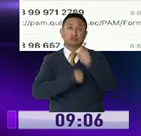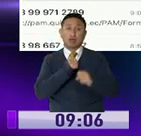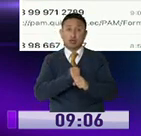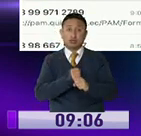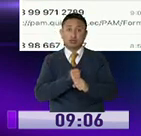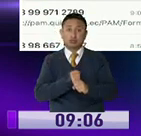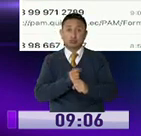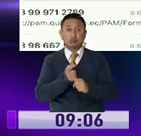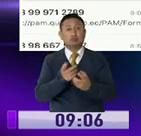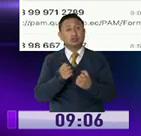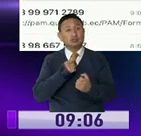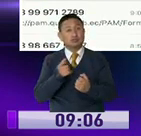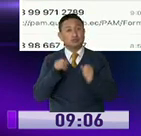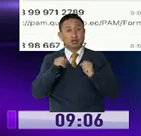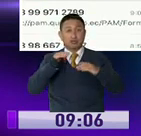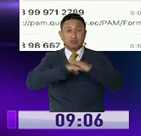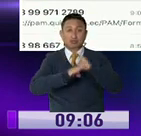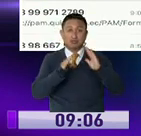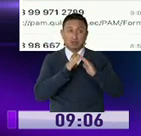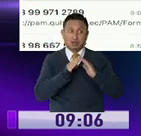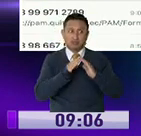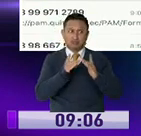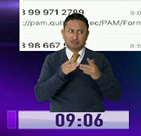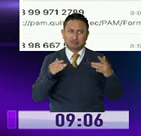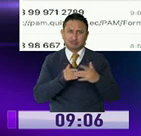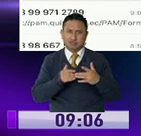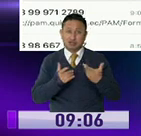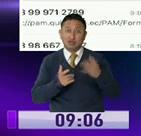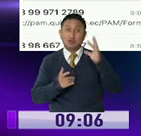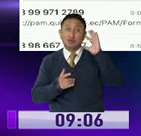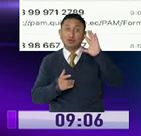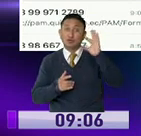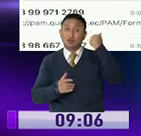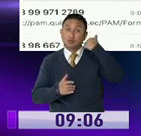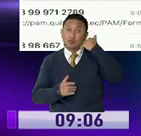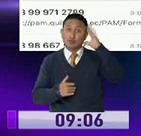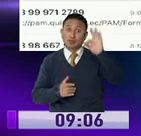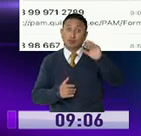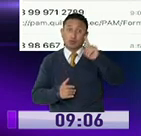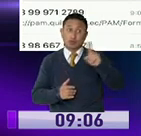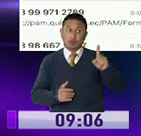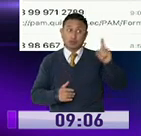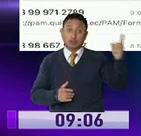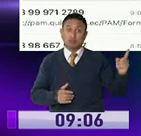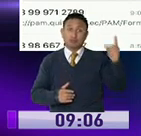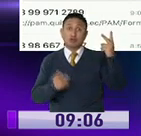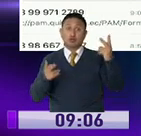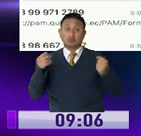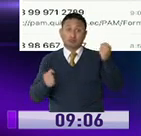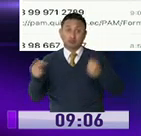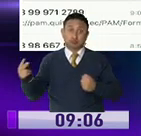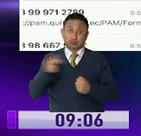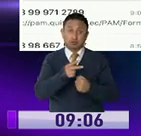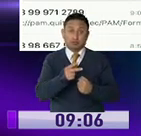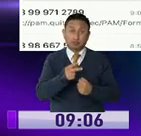que quería que les dé posada. La verdad me di un poco temor, llamé al 911 para que alberguen. Vinieron dos patrulleros y les dije que los chicos